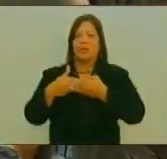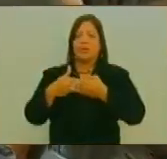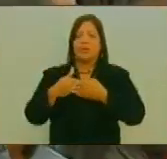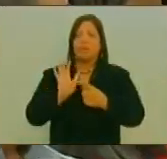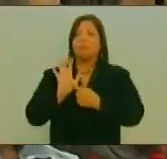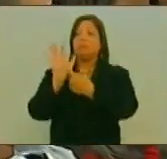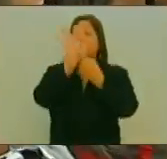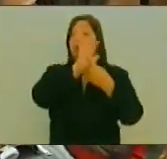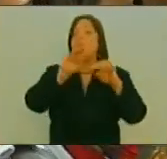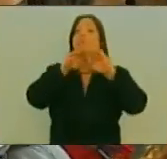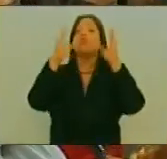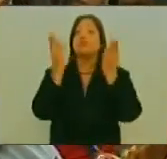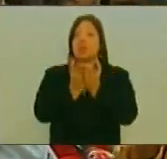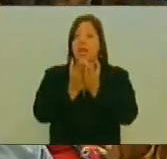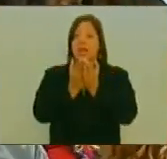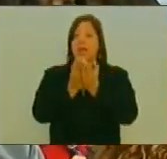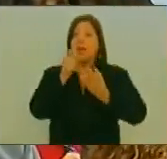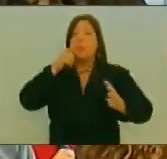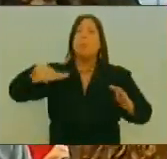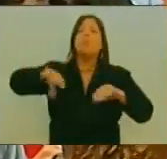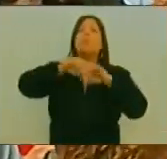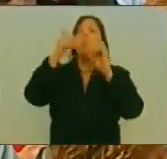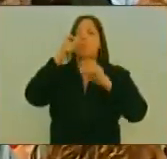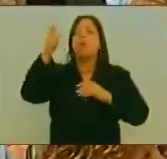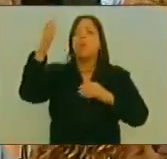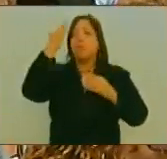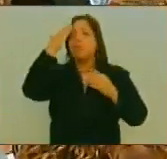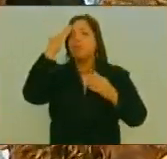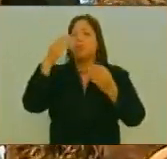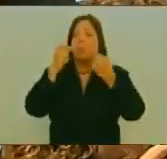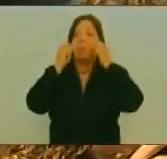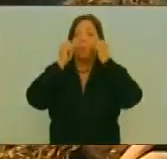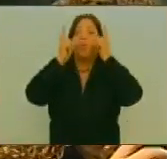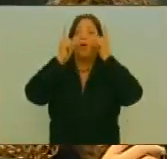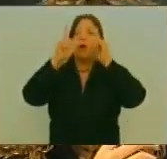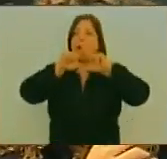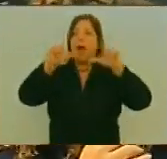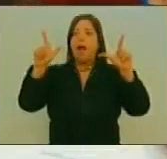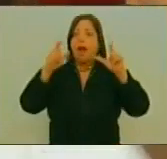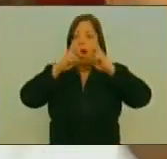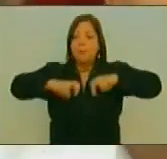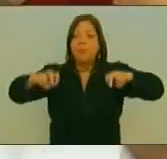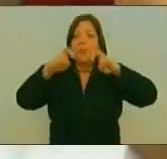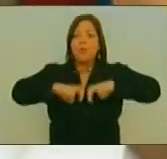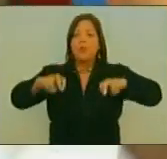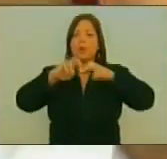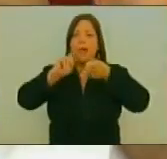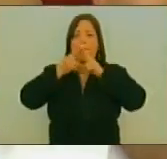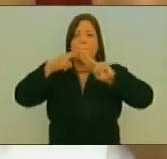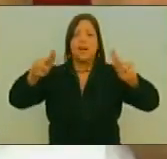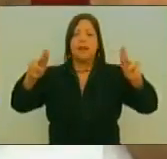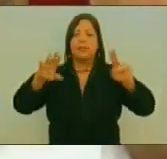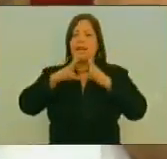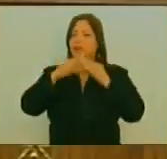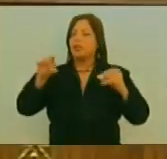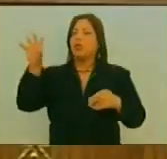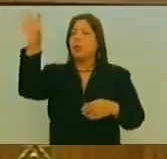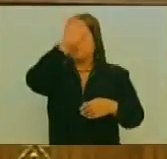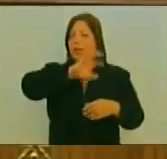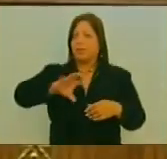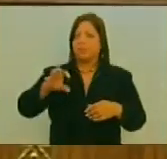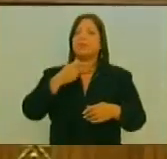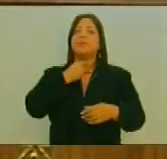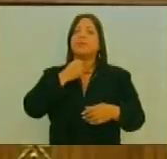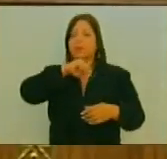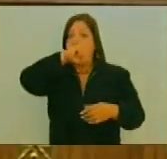Referencia Mundial Para Los Pueblos Del Mundo Y Hemos Despertado Esa Búsqueda Incansable De La Paz En Todos Los Países